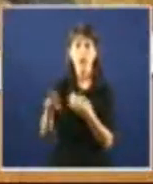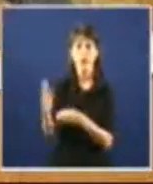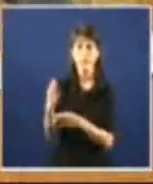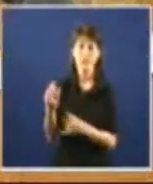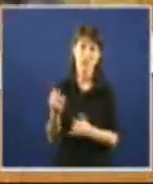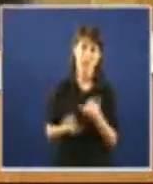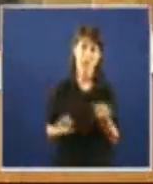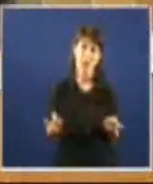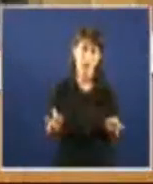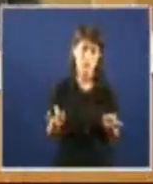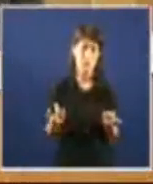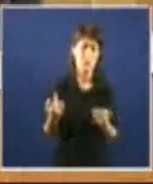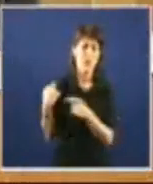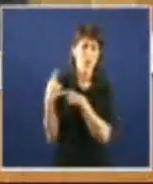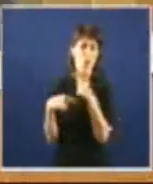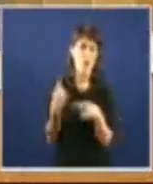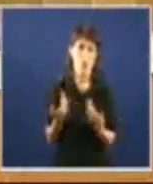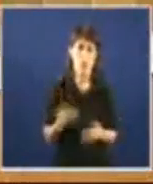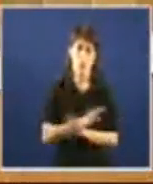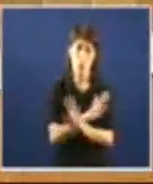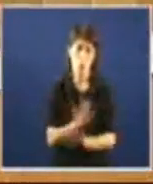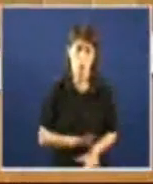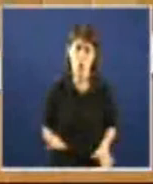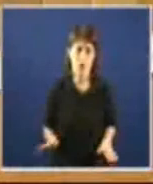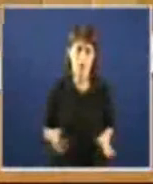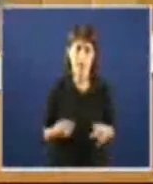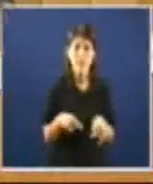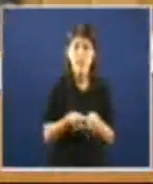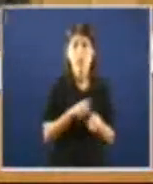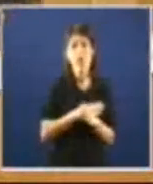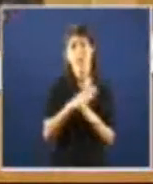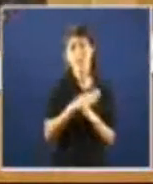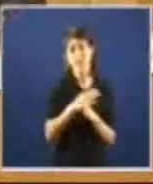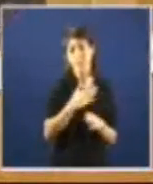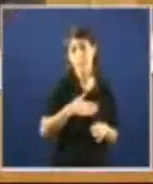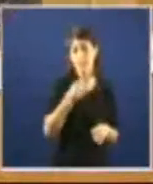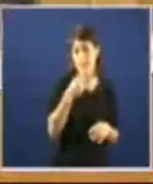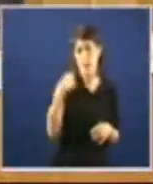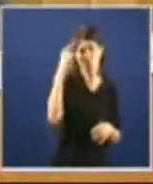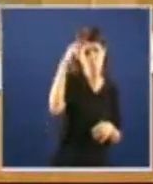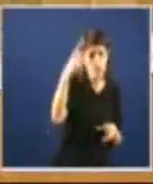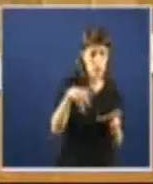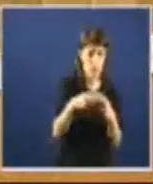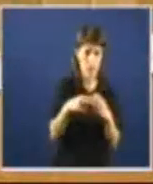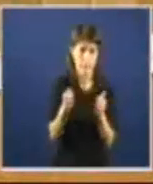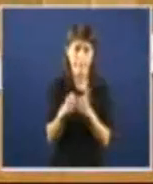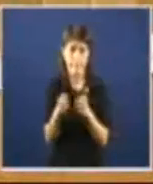modelado terá efectos devastadores sobre o nivel de benestar material, social e cultural da cidadanía galega.